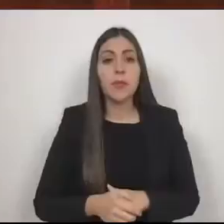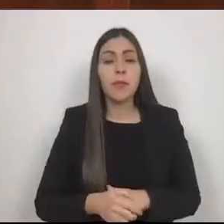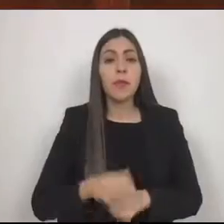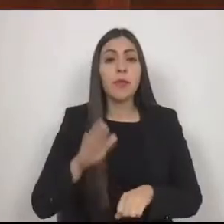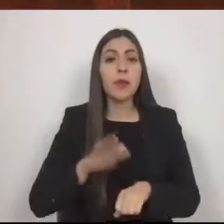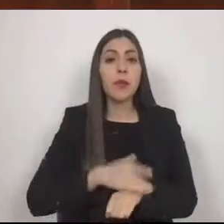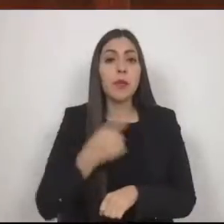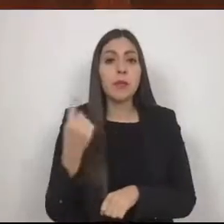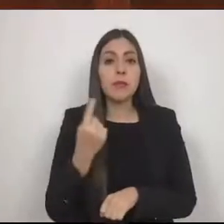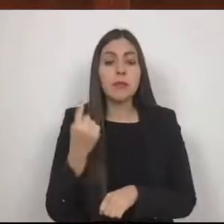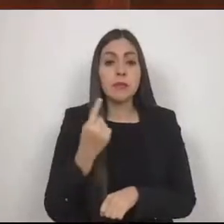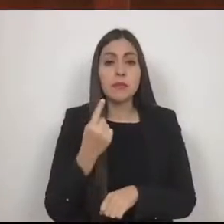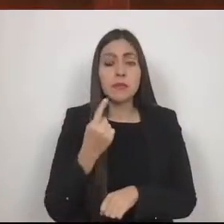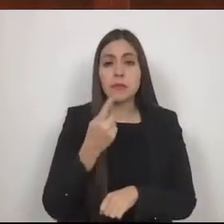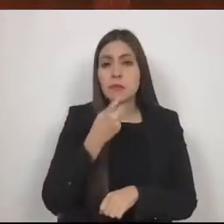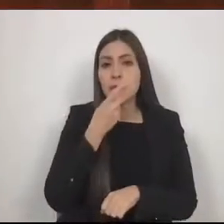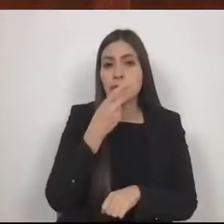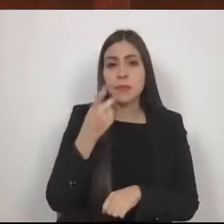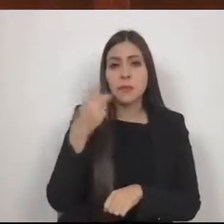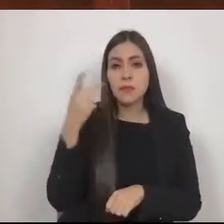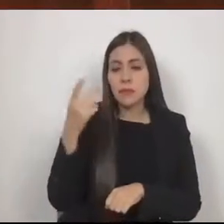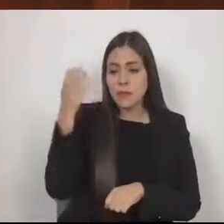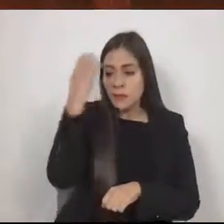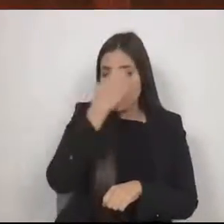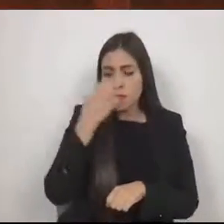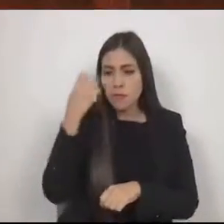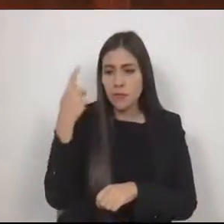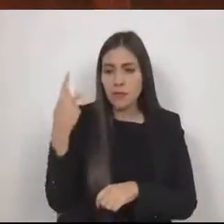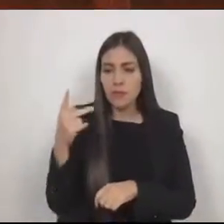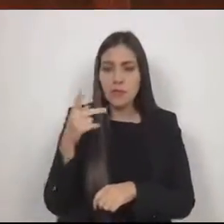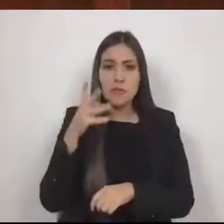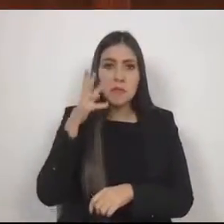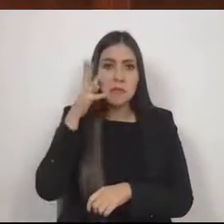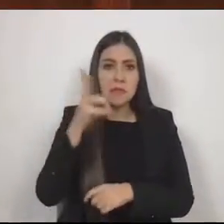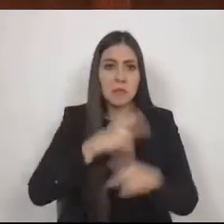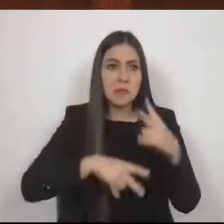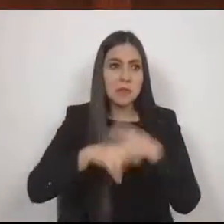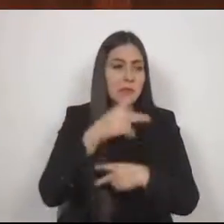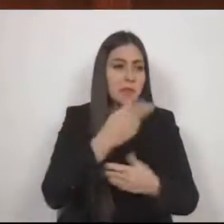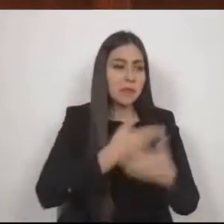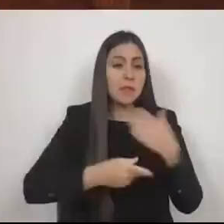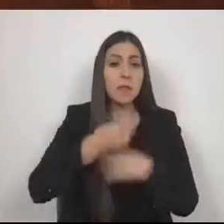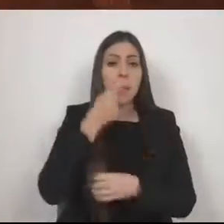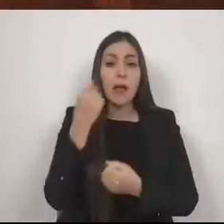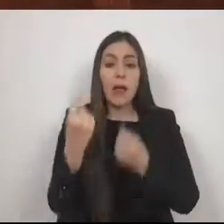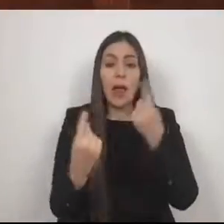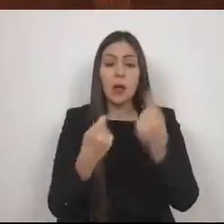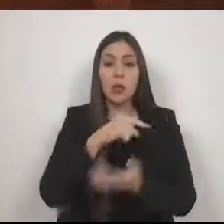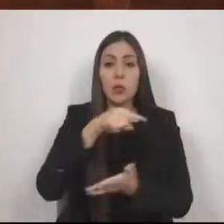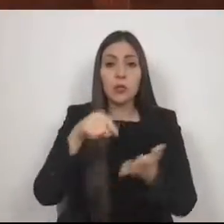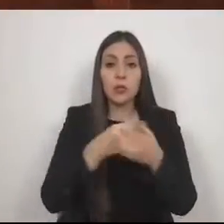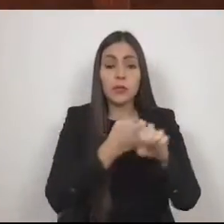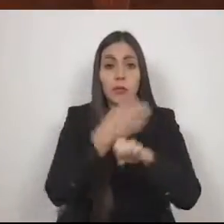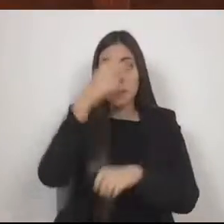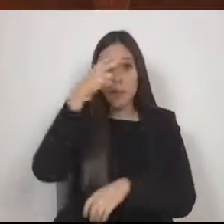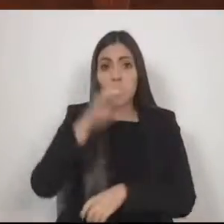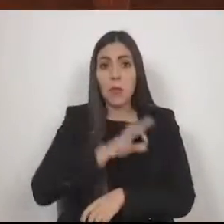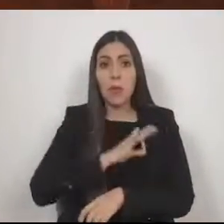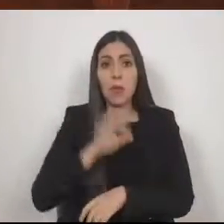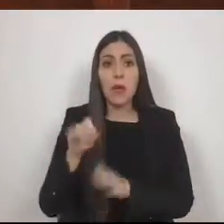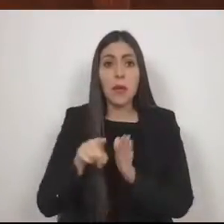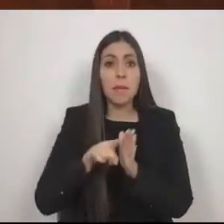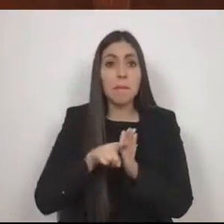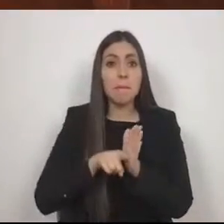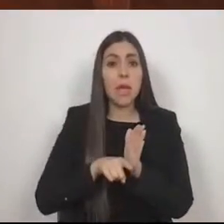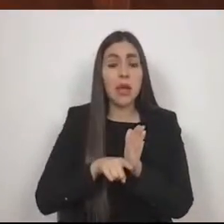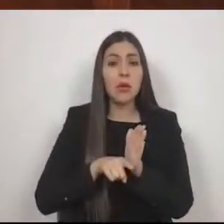del propio servicio, en algunas regiones del Estado se podrían estar alcanzando temperaturas de hasta menos 9